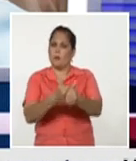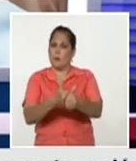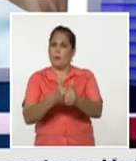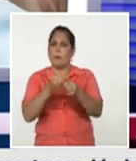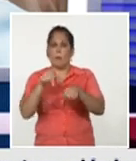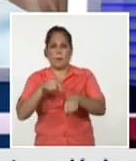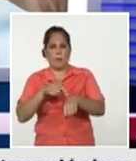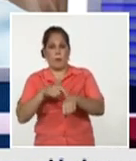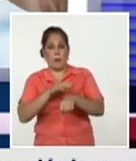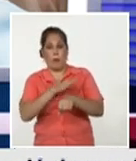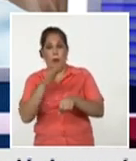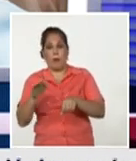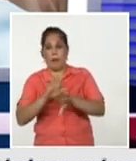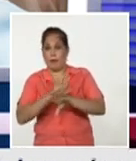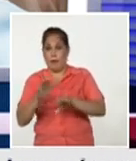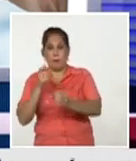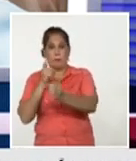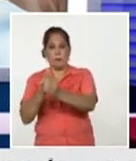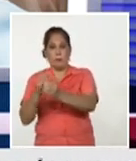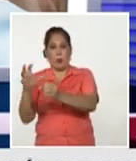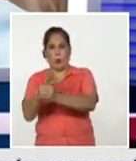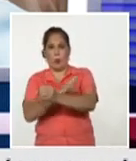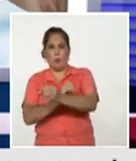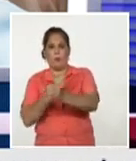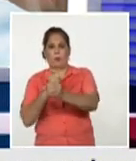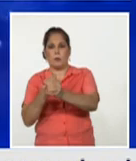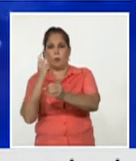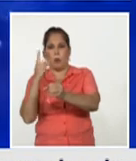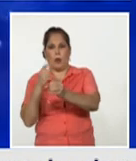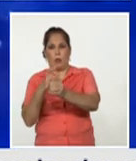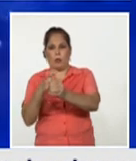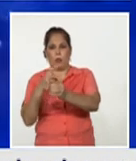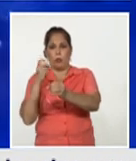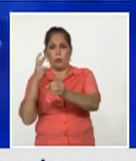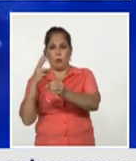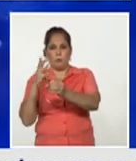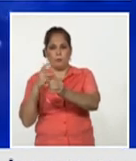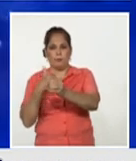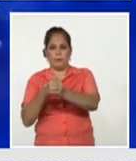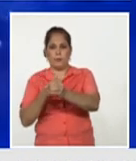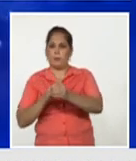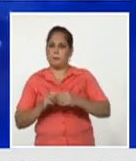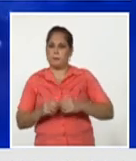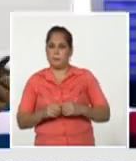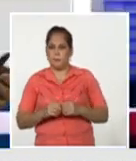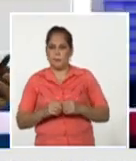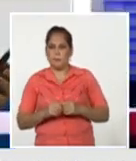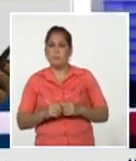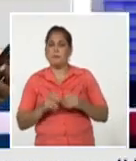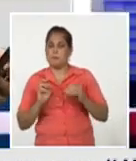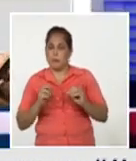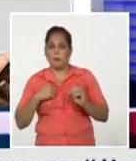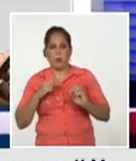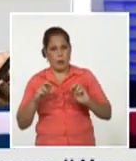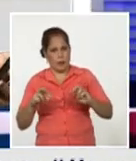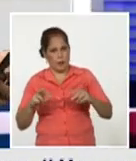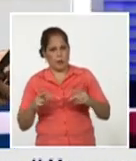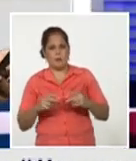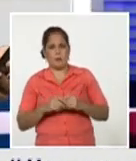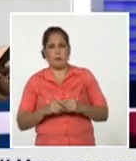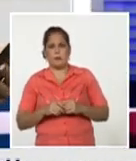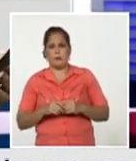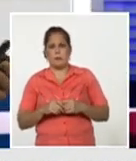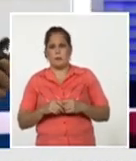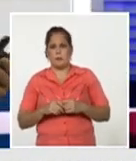hasta la administración de su esquema completo de 312 ahora esta es una pregunta doctora que se reitera una y otra vez